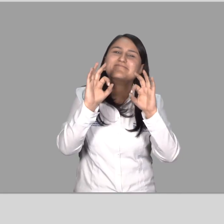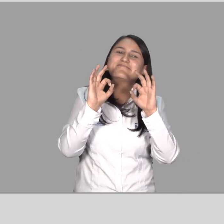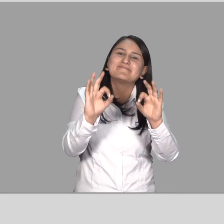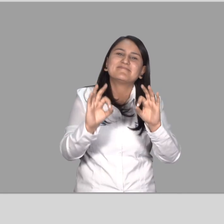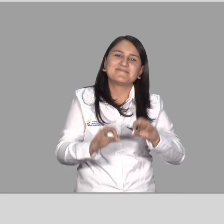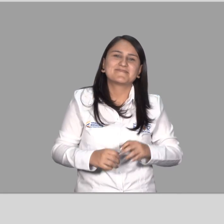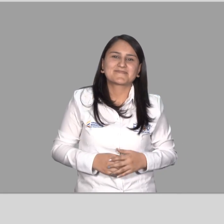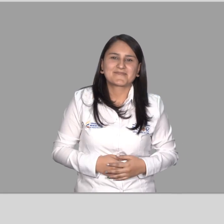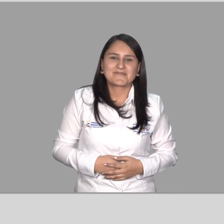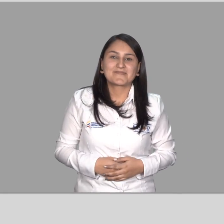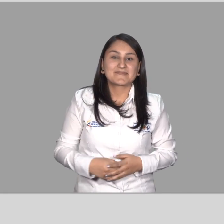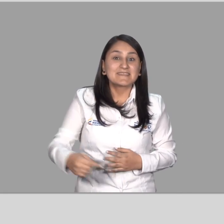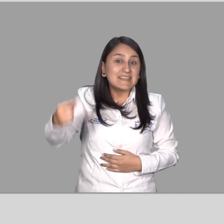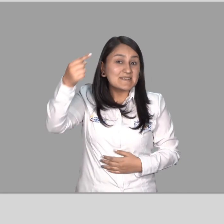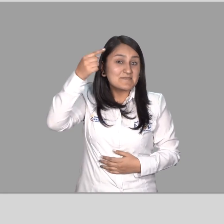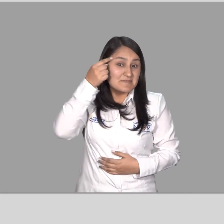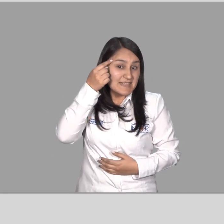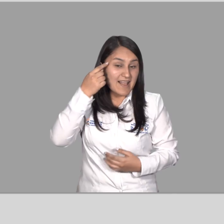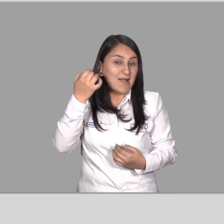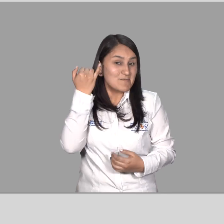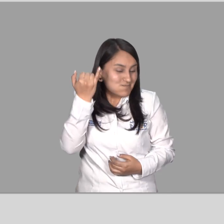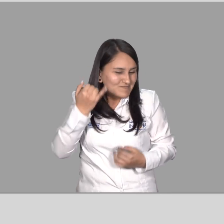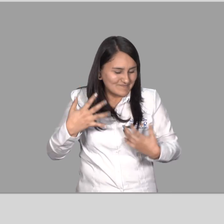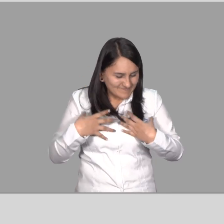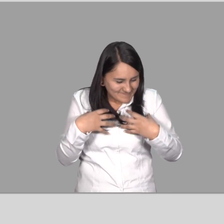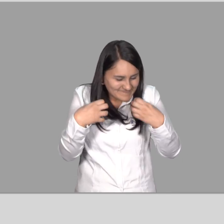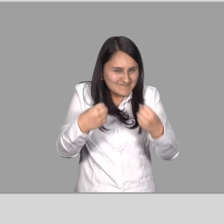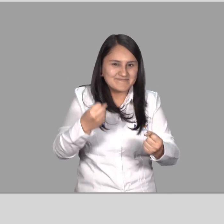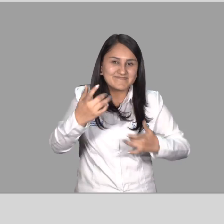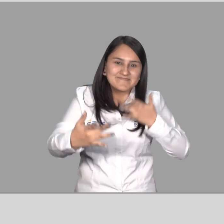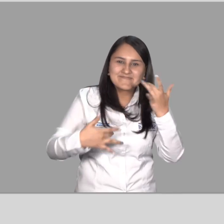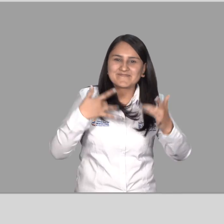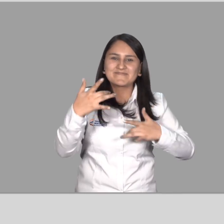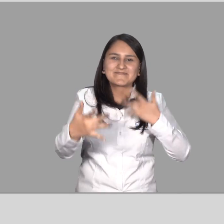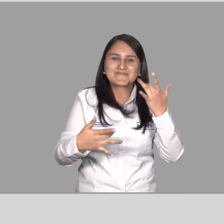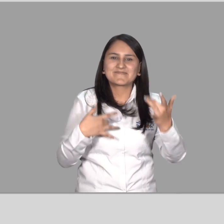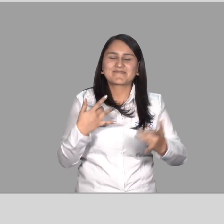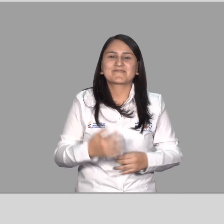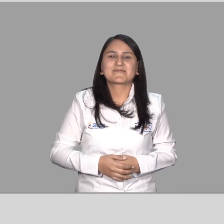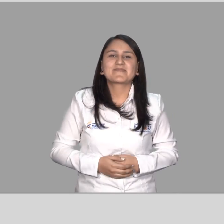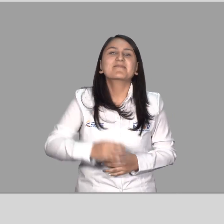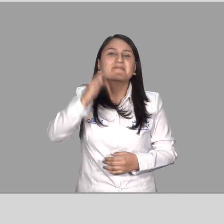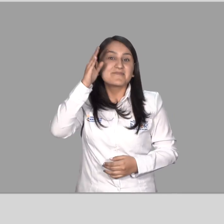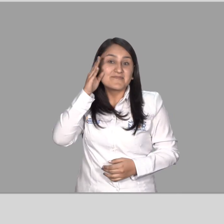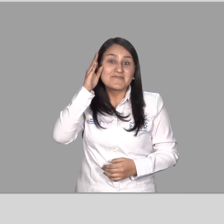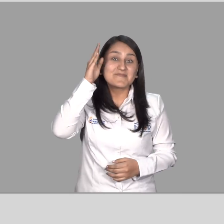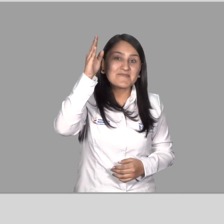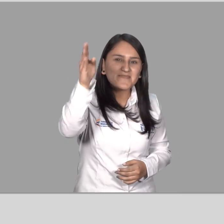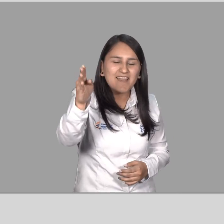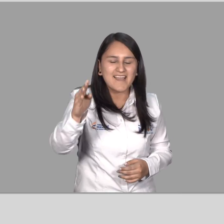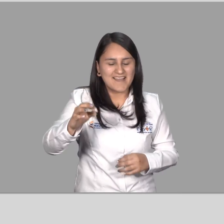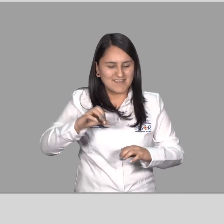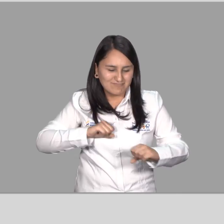dulce baile Si la mente está sana y arregle